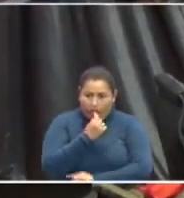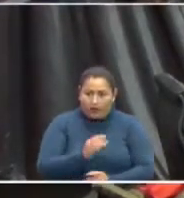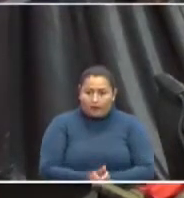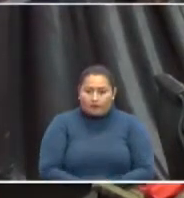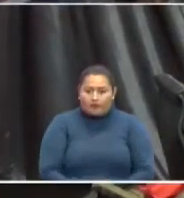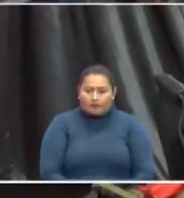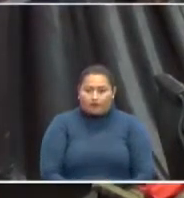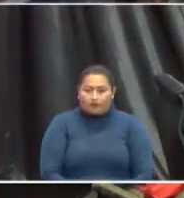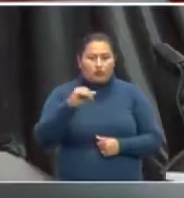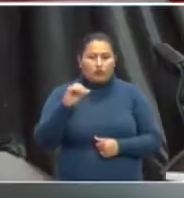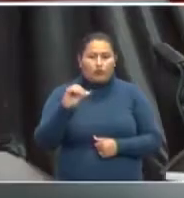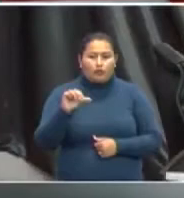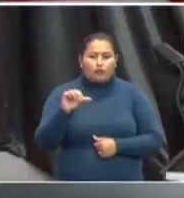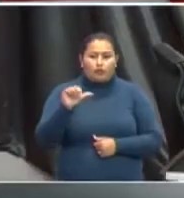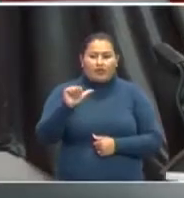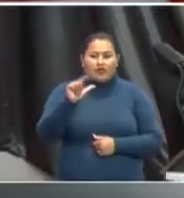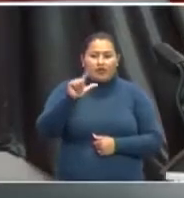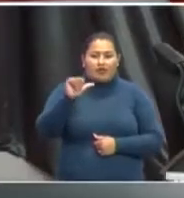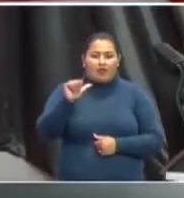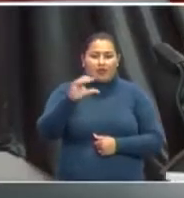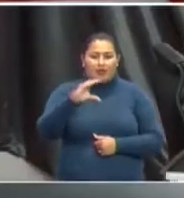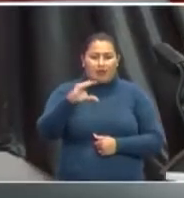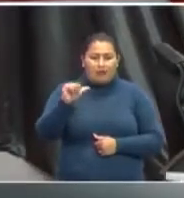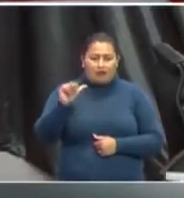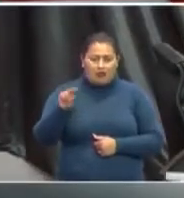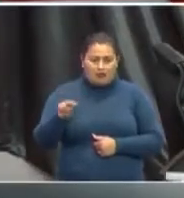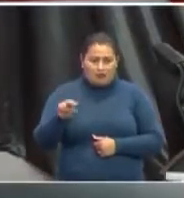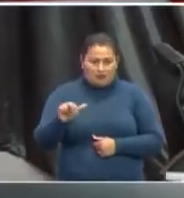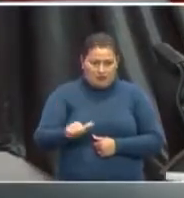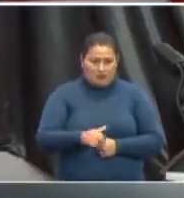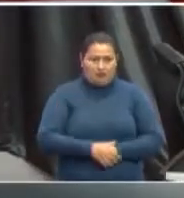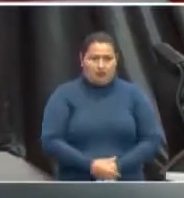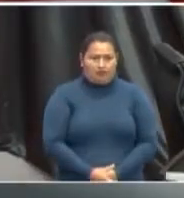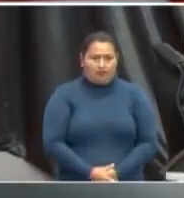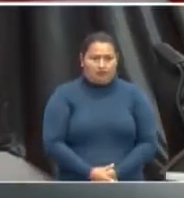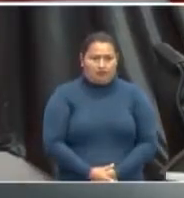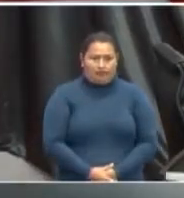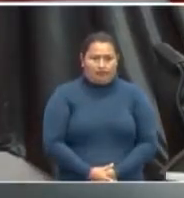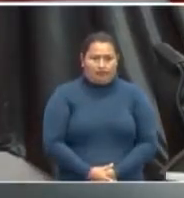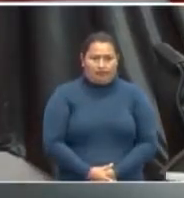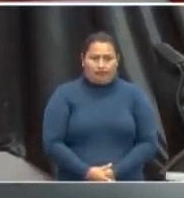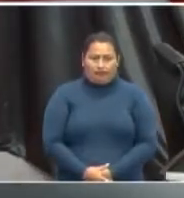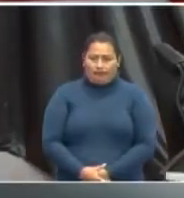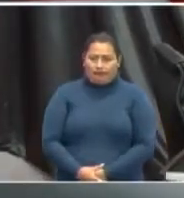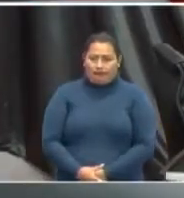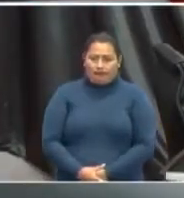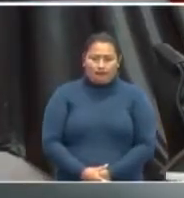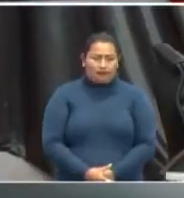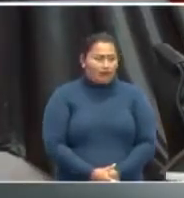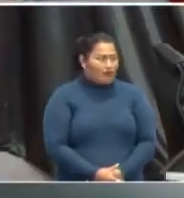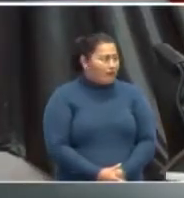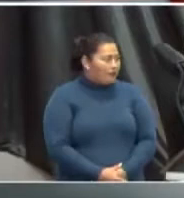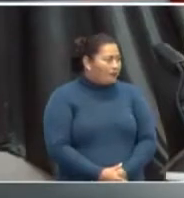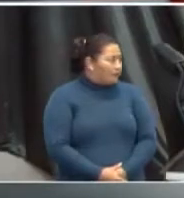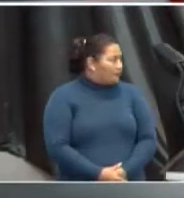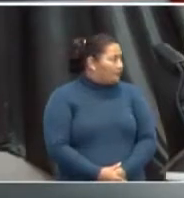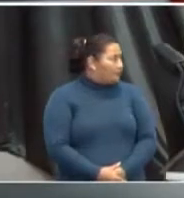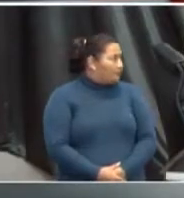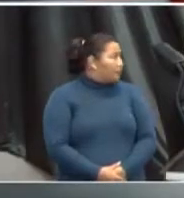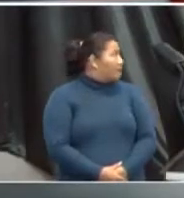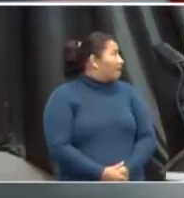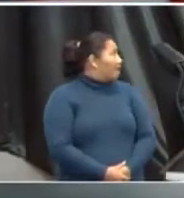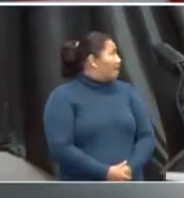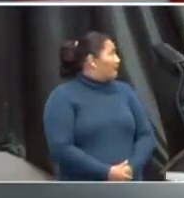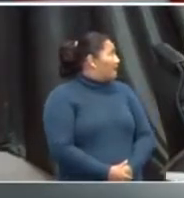que hace falta transparencia, que hay opacidad y que se tiene que normalizar el asunto de